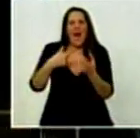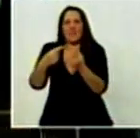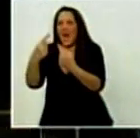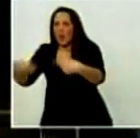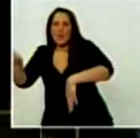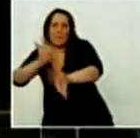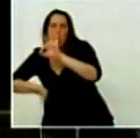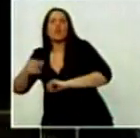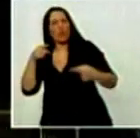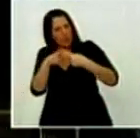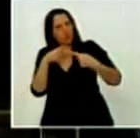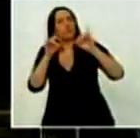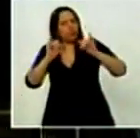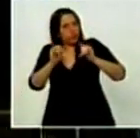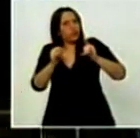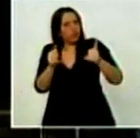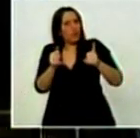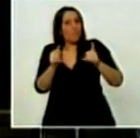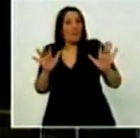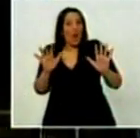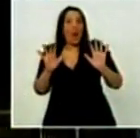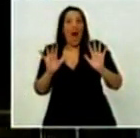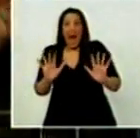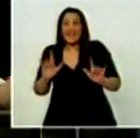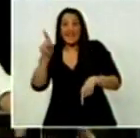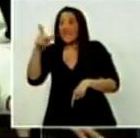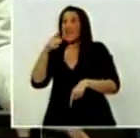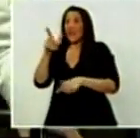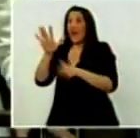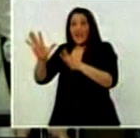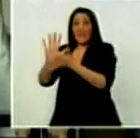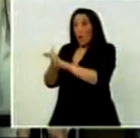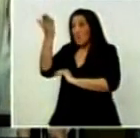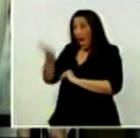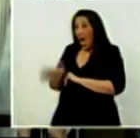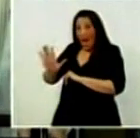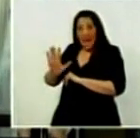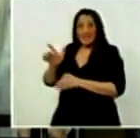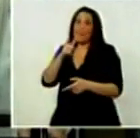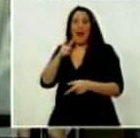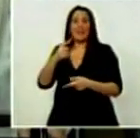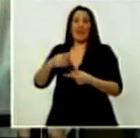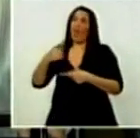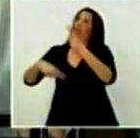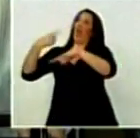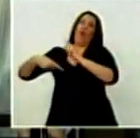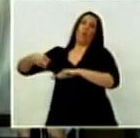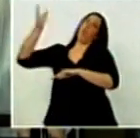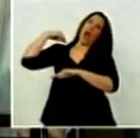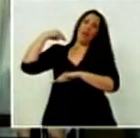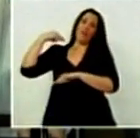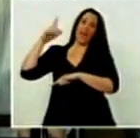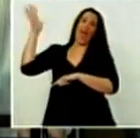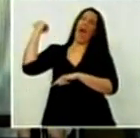discutamos lo que quieran, pero por favor, no retrocedamos en la máquina del tiempo y volvamos a esa